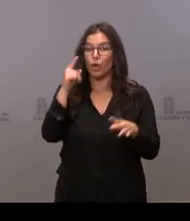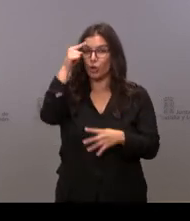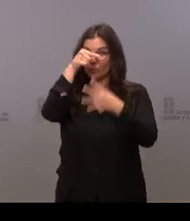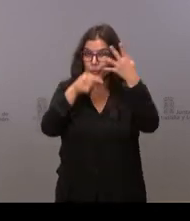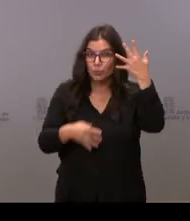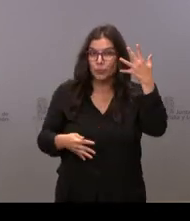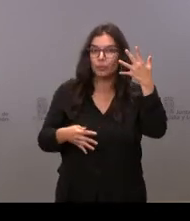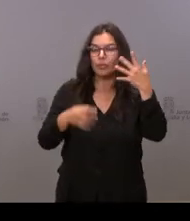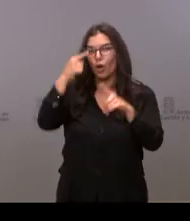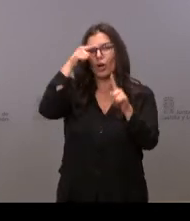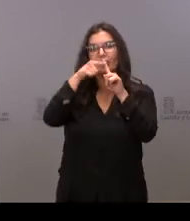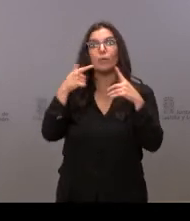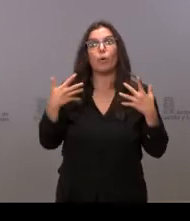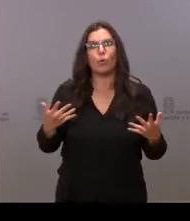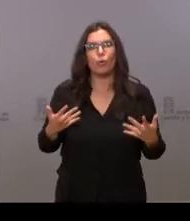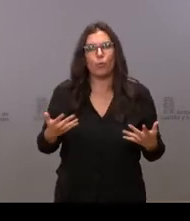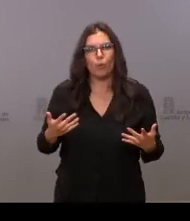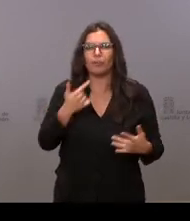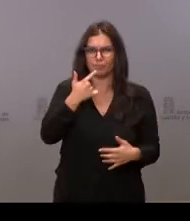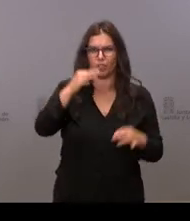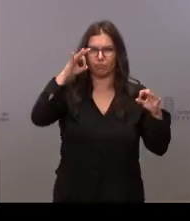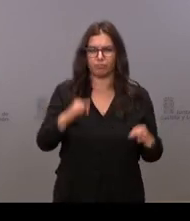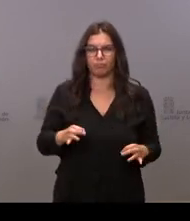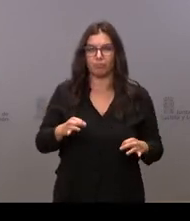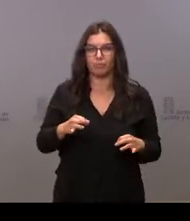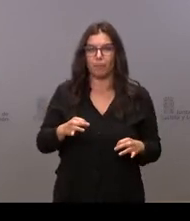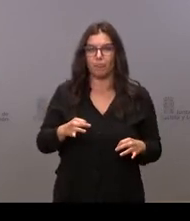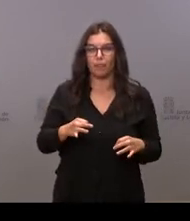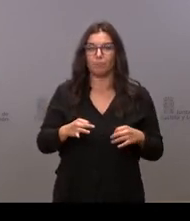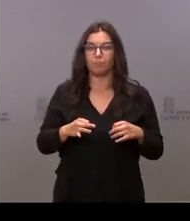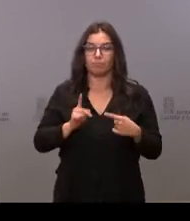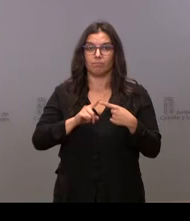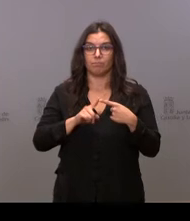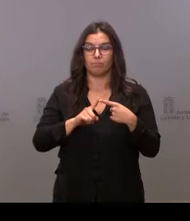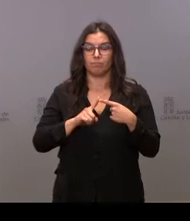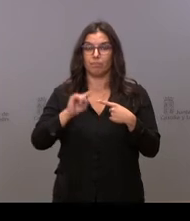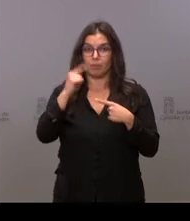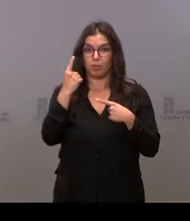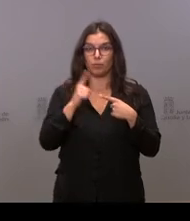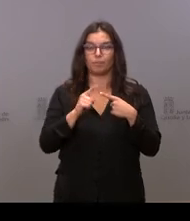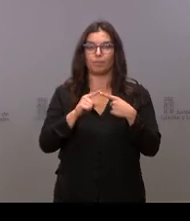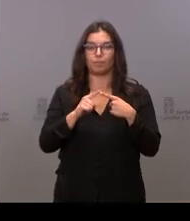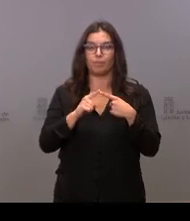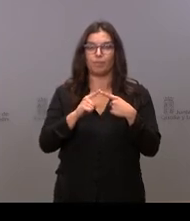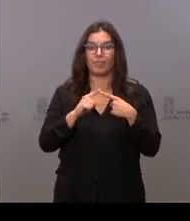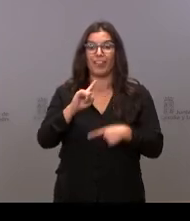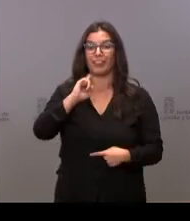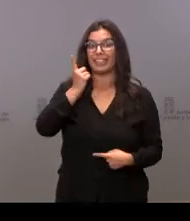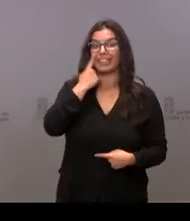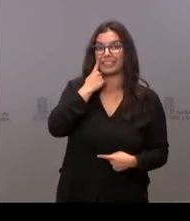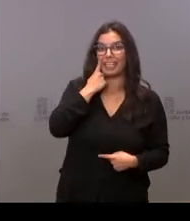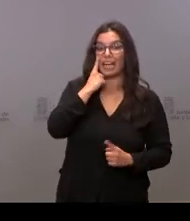sí. ¿Qué buscan estas acciones de este plan? Prevenir, por un lado, también detectar,